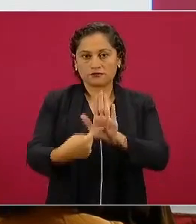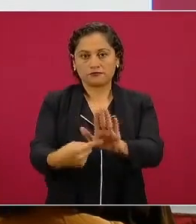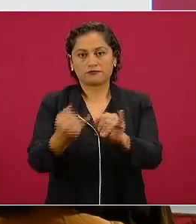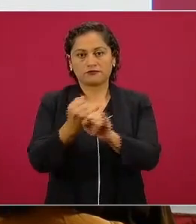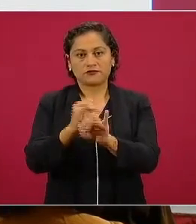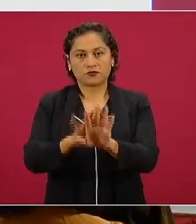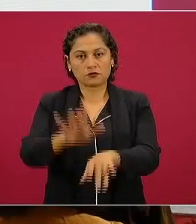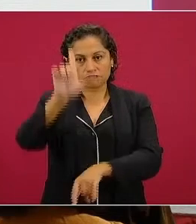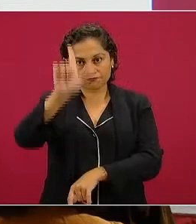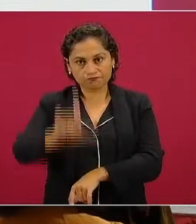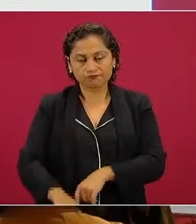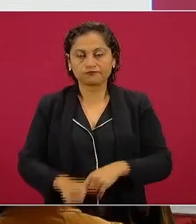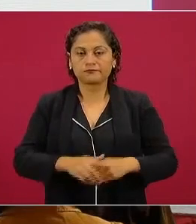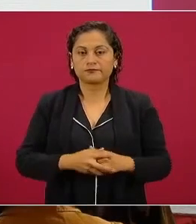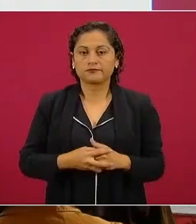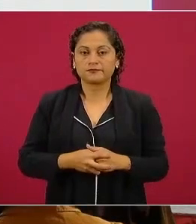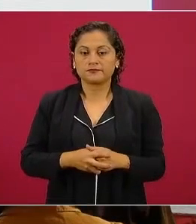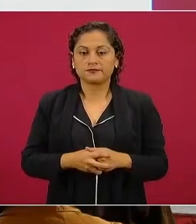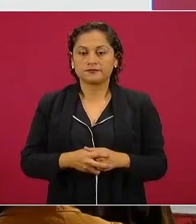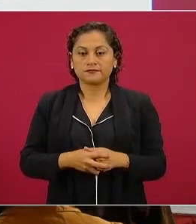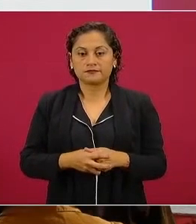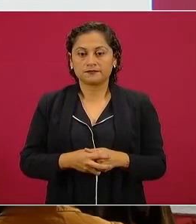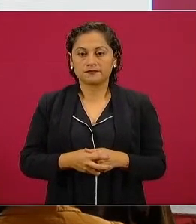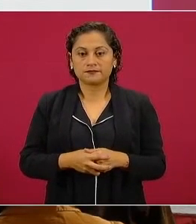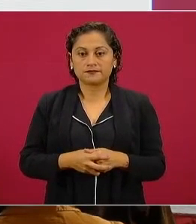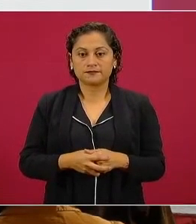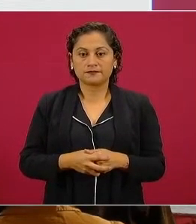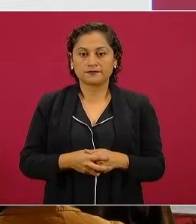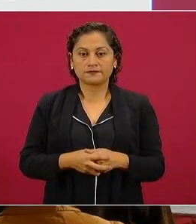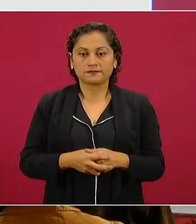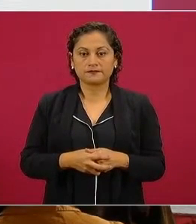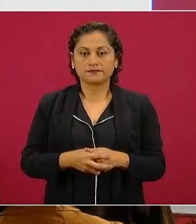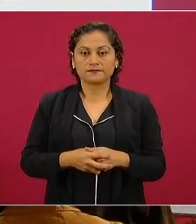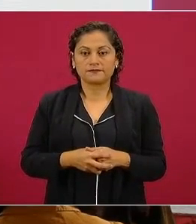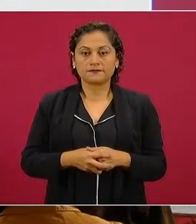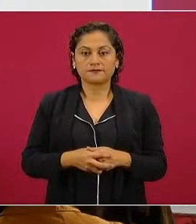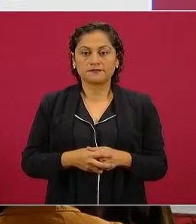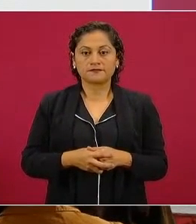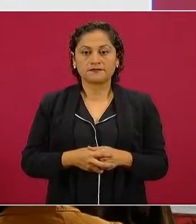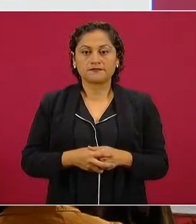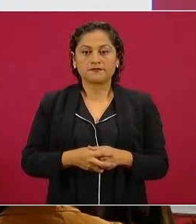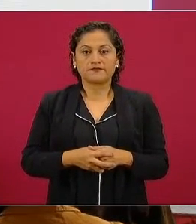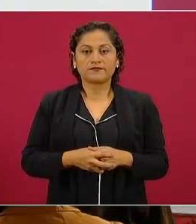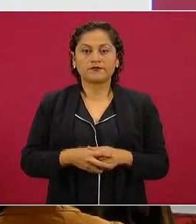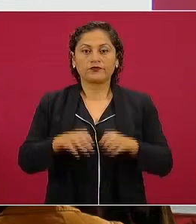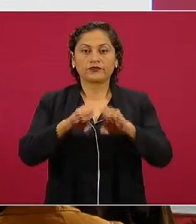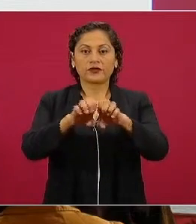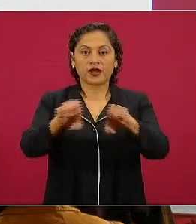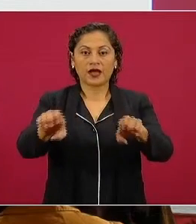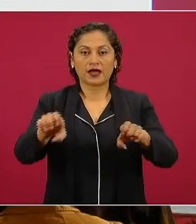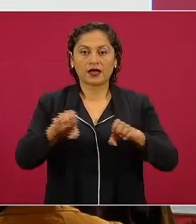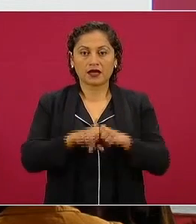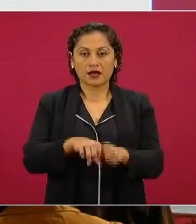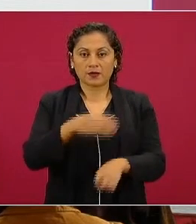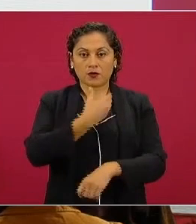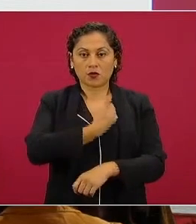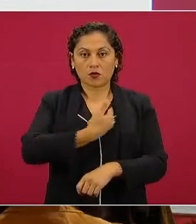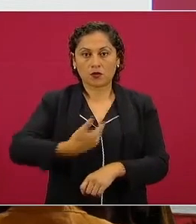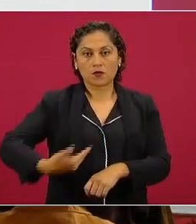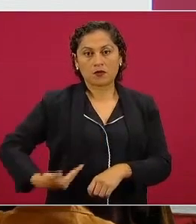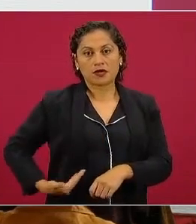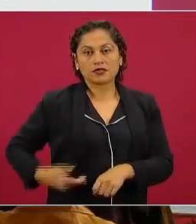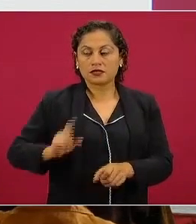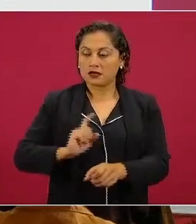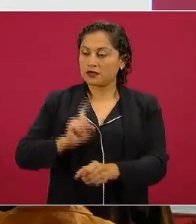el Estado Mayor Presidencial pasó a formar parte de la Secretaría de la